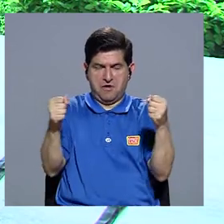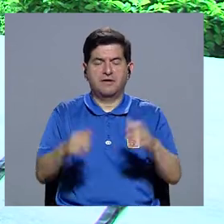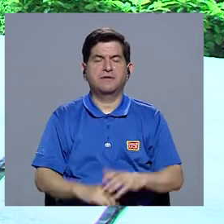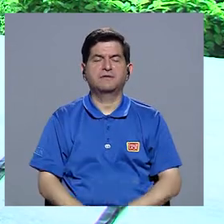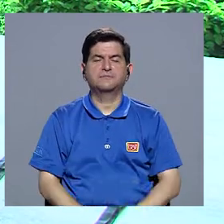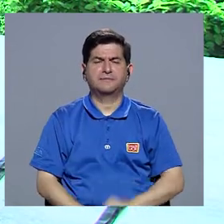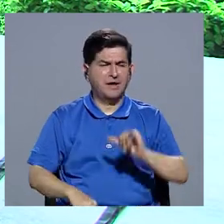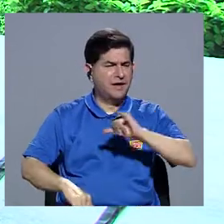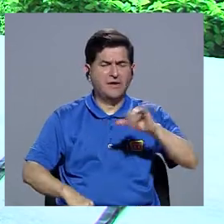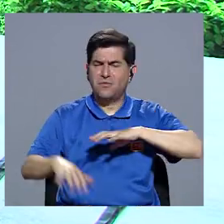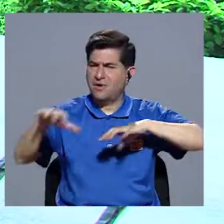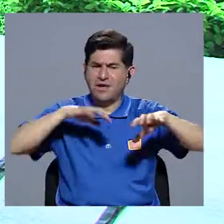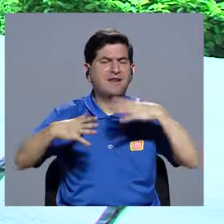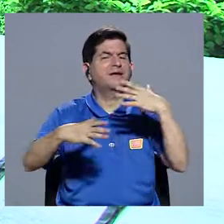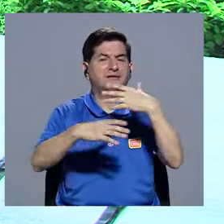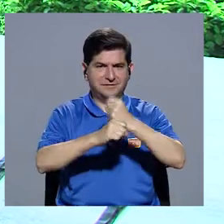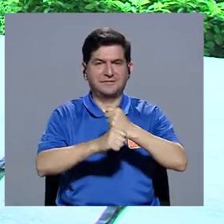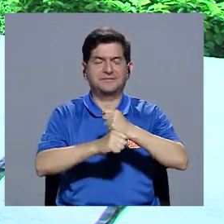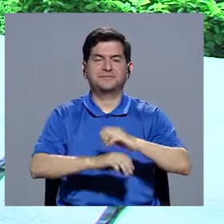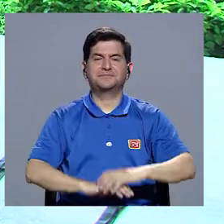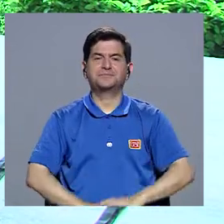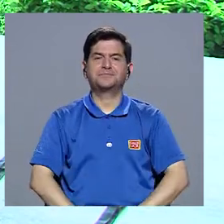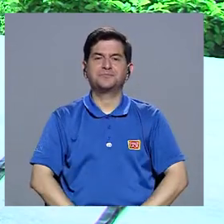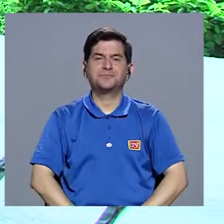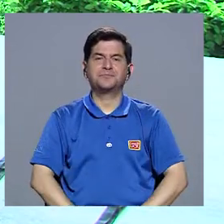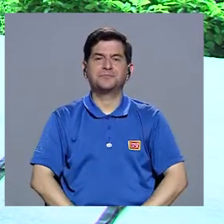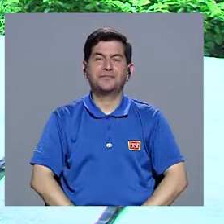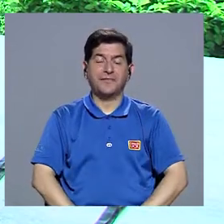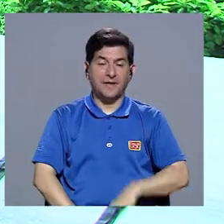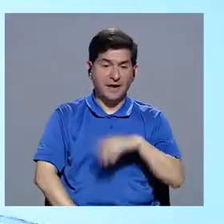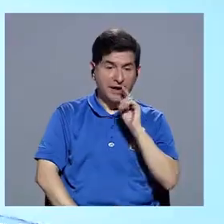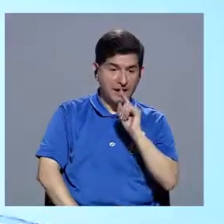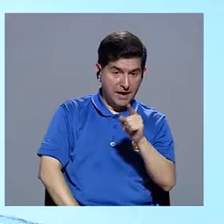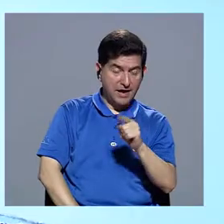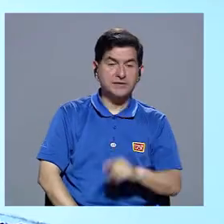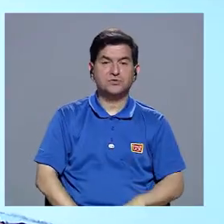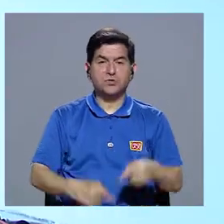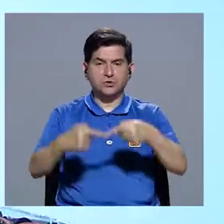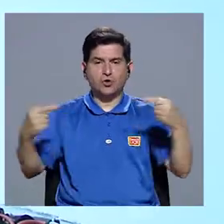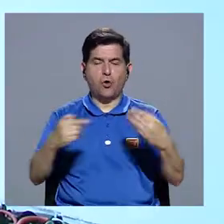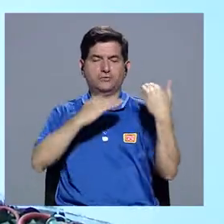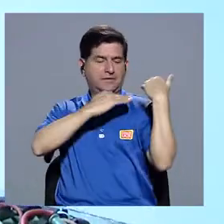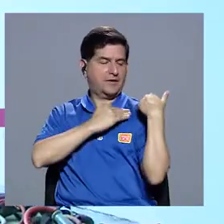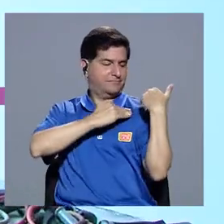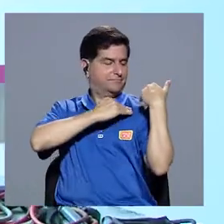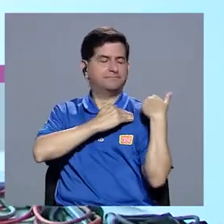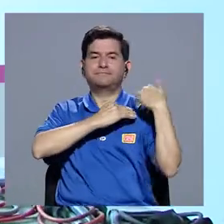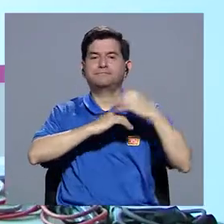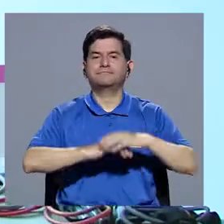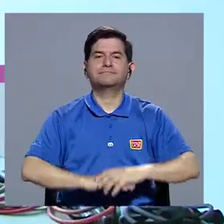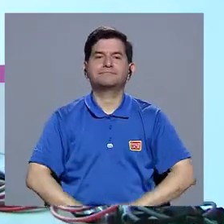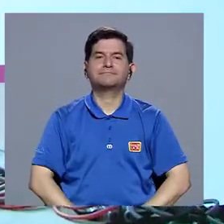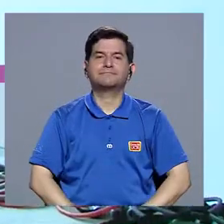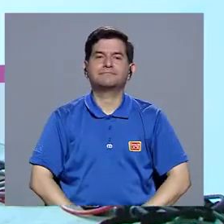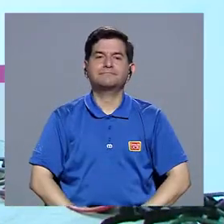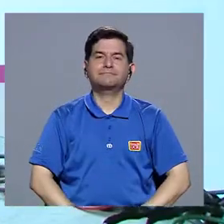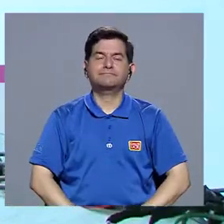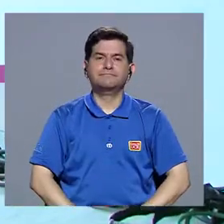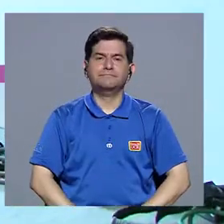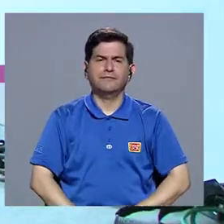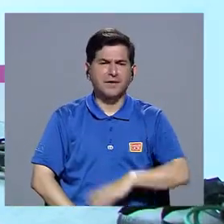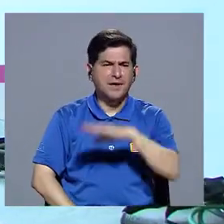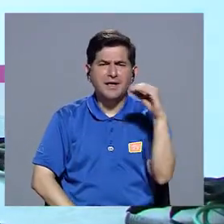realizar estos mismos ejercicios de igual manera. Esto estaría siendo ejercicio de contrarresistencia. Ok. Y